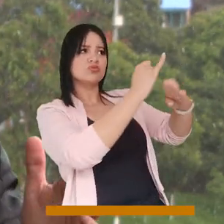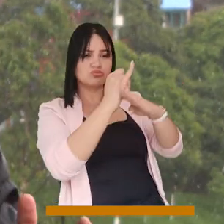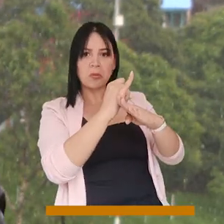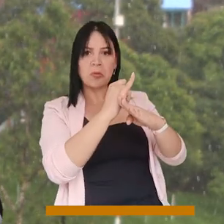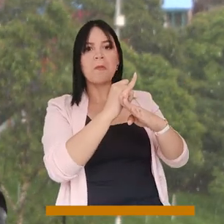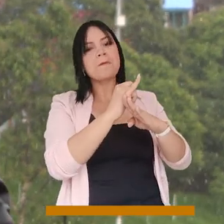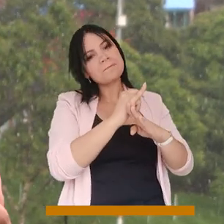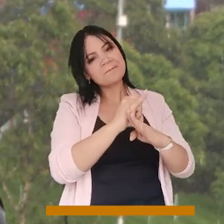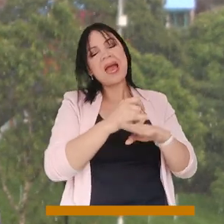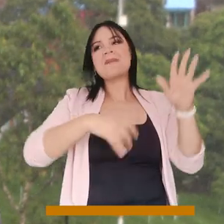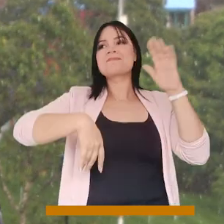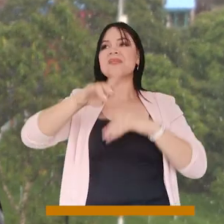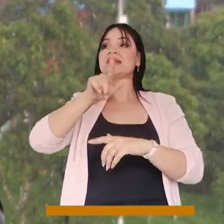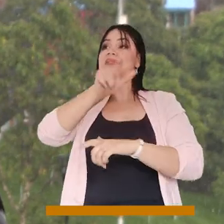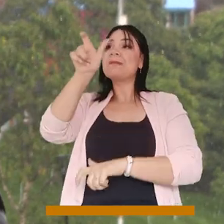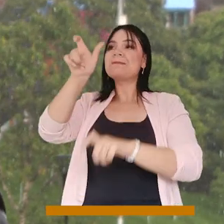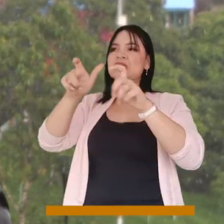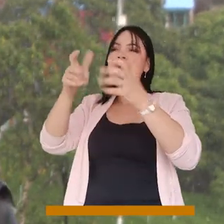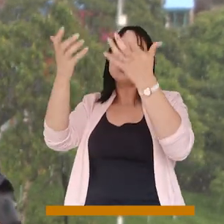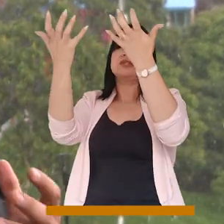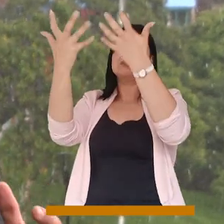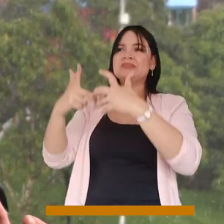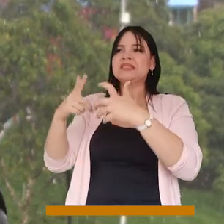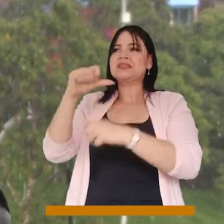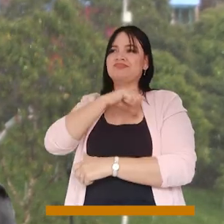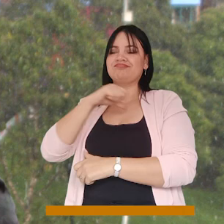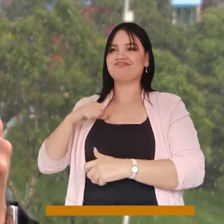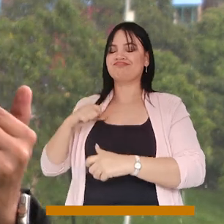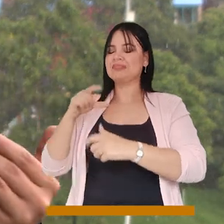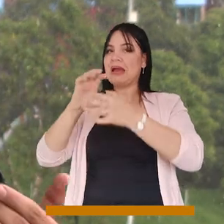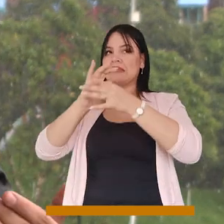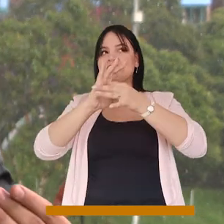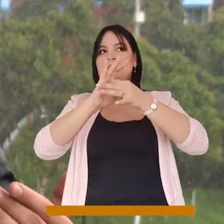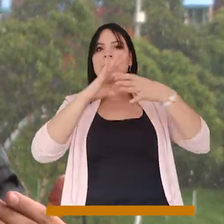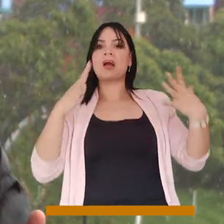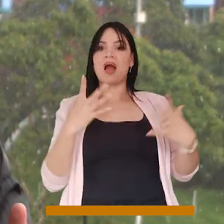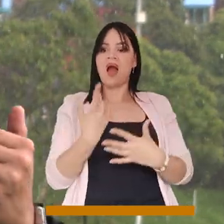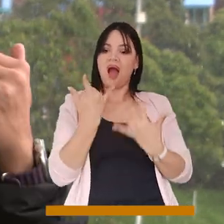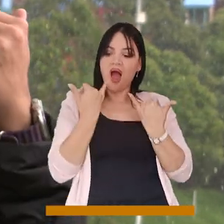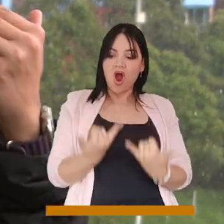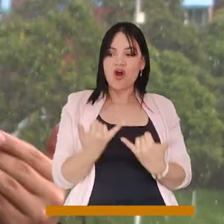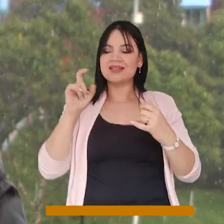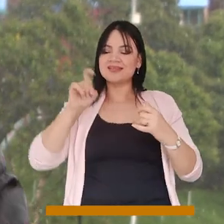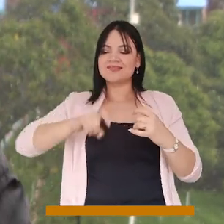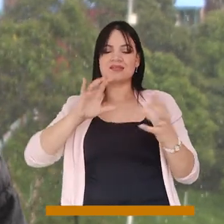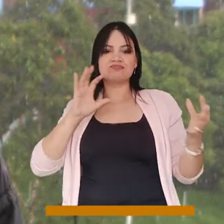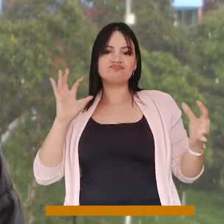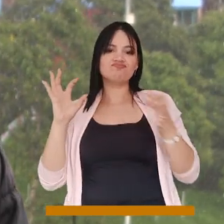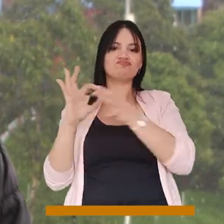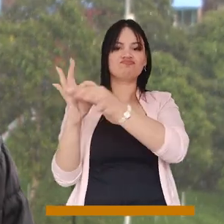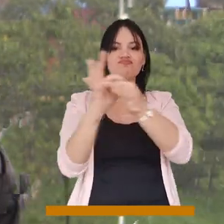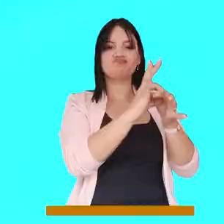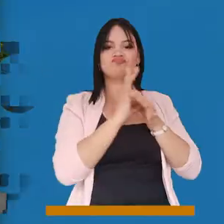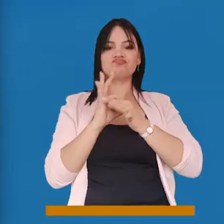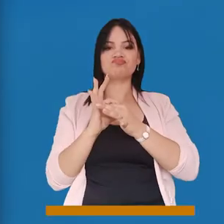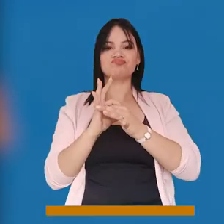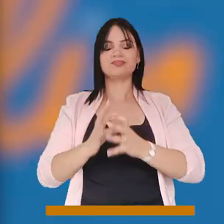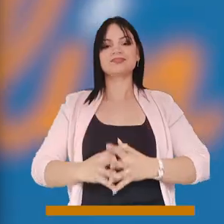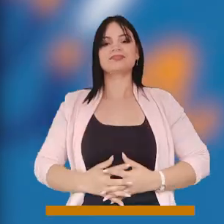serie de grandes esfuerzos privados que se han dado de manera desarticulada y que ahorita se requieren articulados todos.